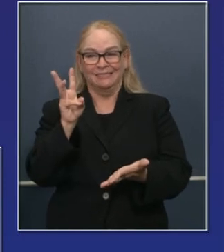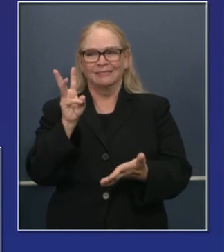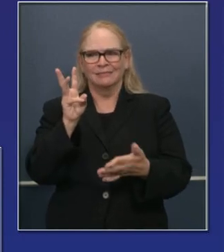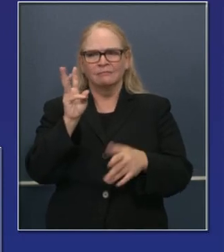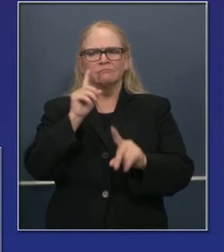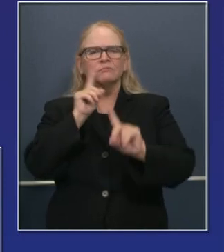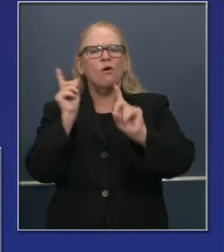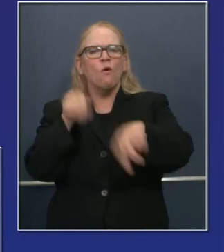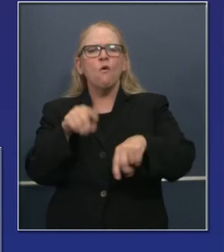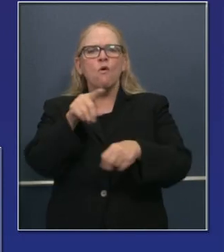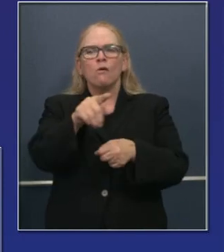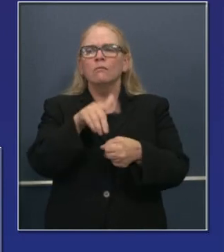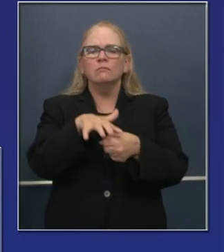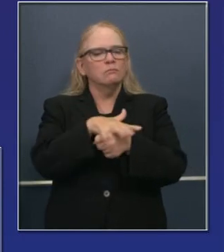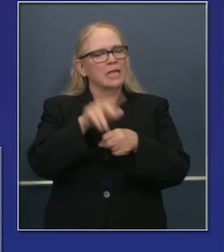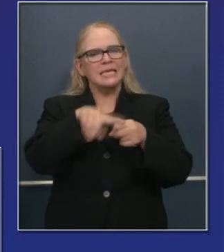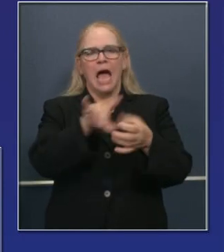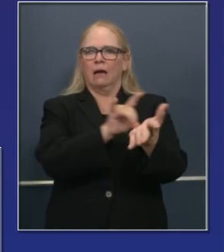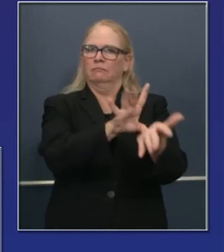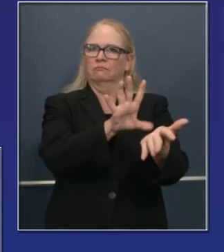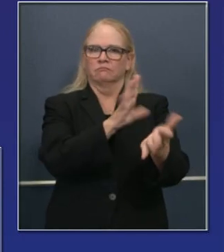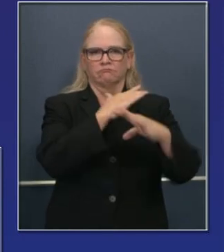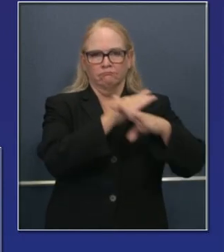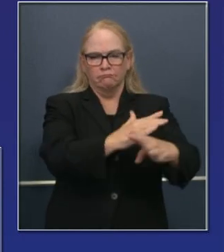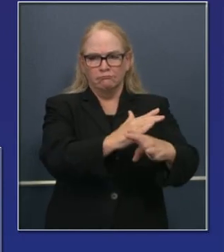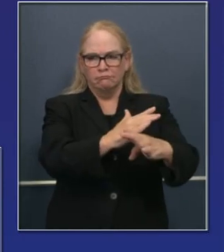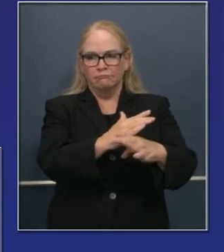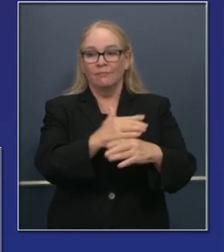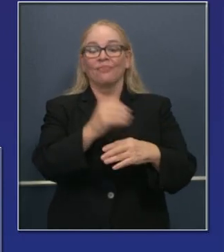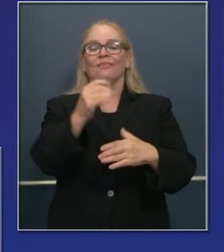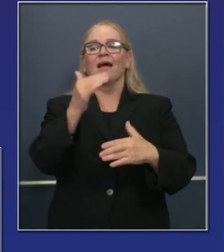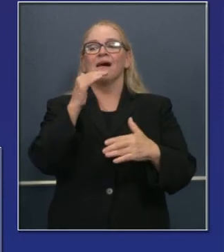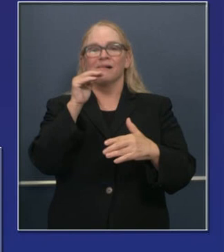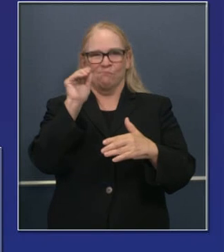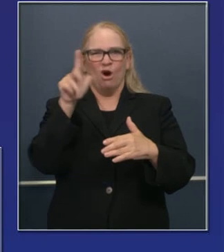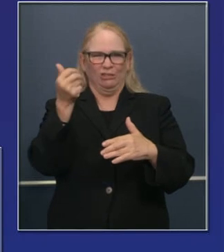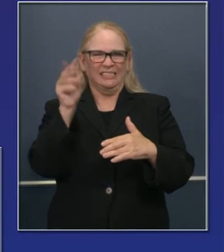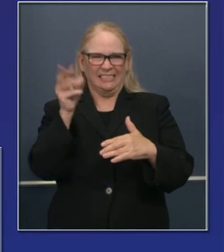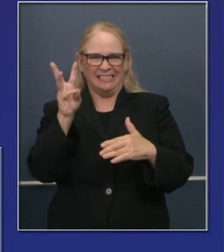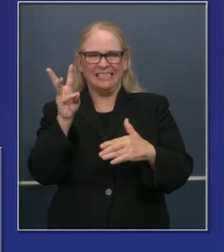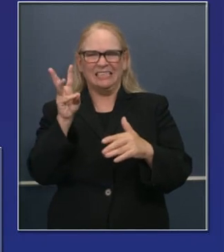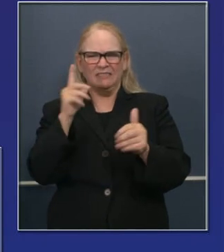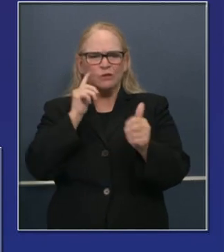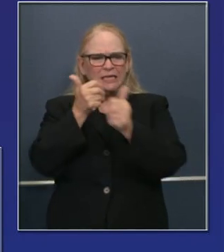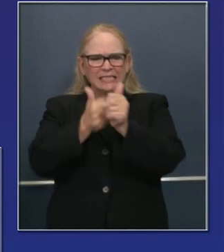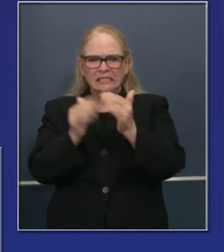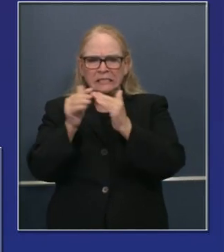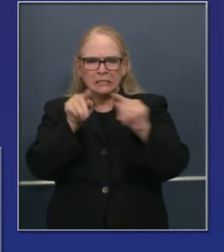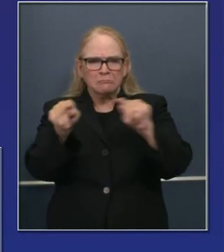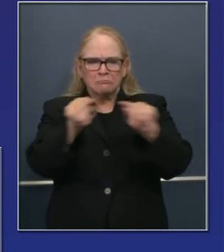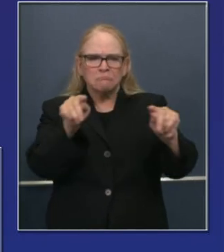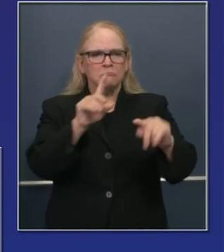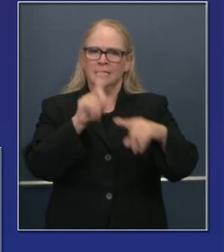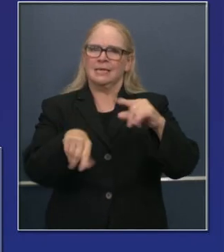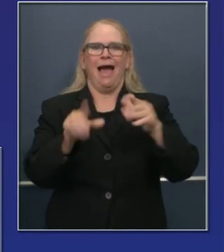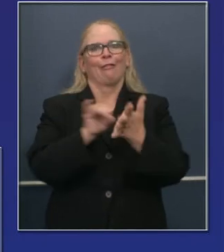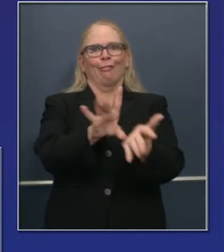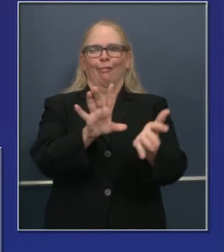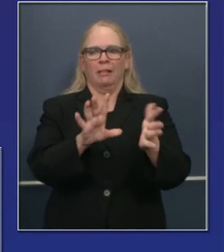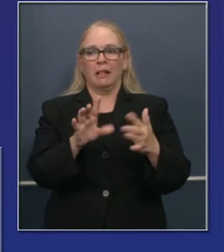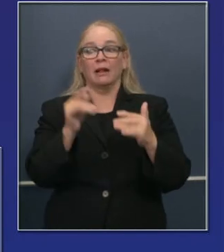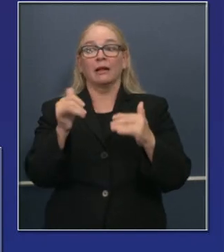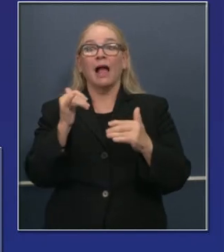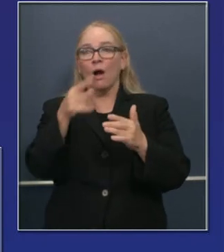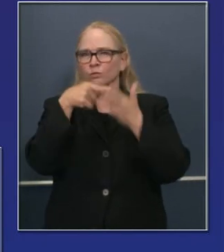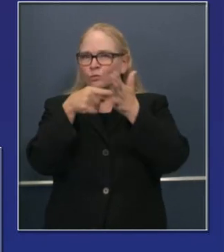de desalojos el 16 de marzo, proporcionando aclaración y guía para gobiernos locales. Les mostraré en la próxima transparencia